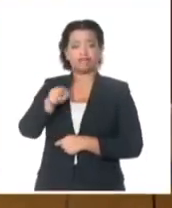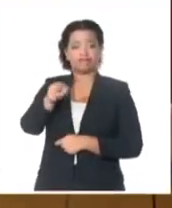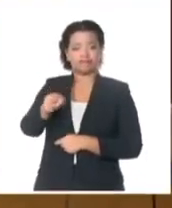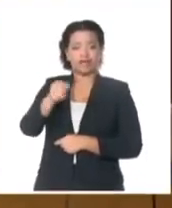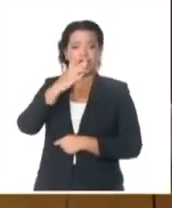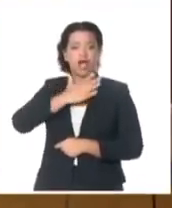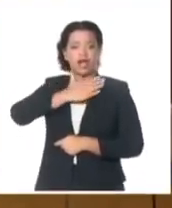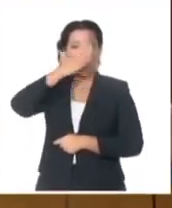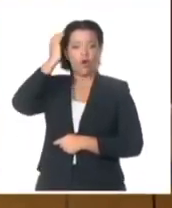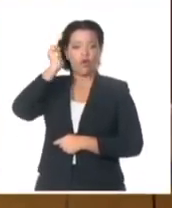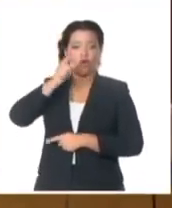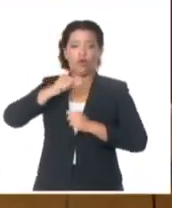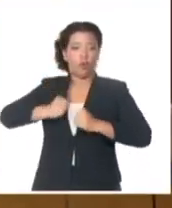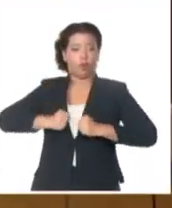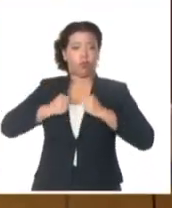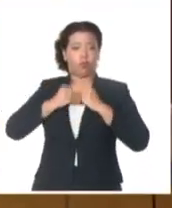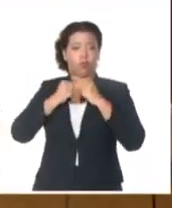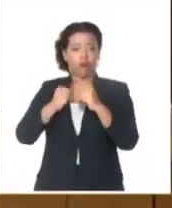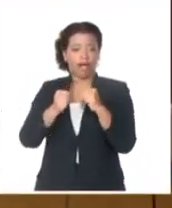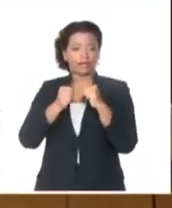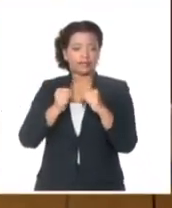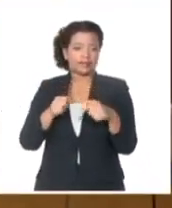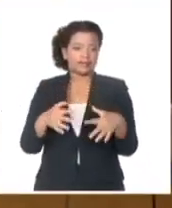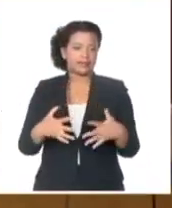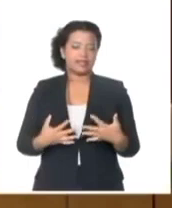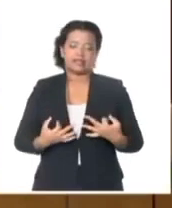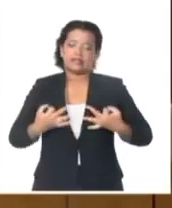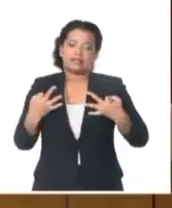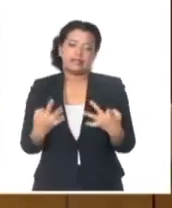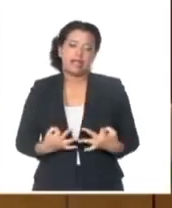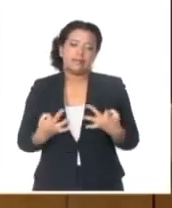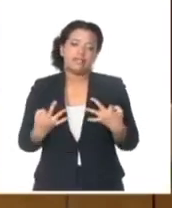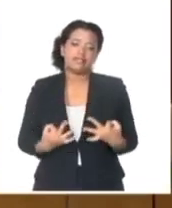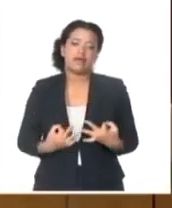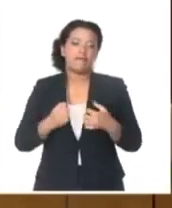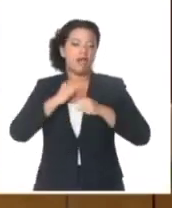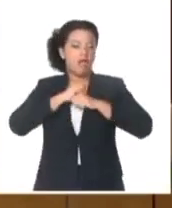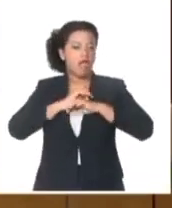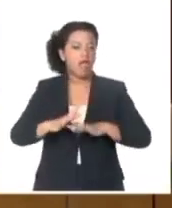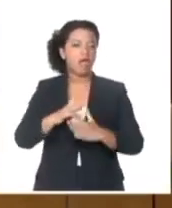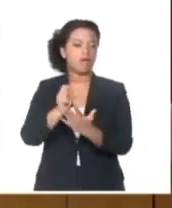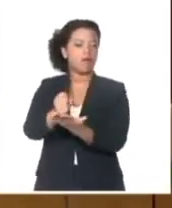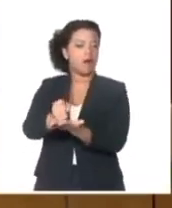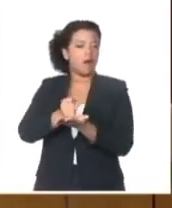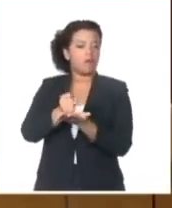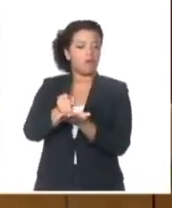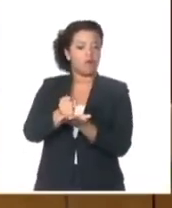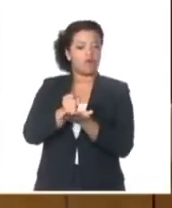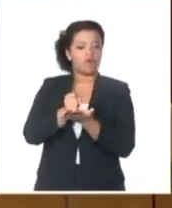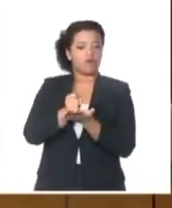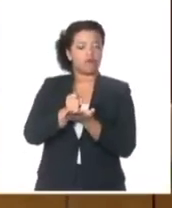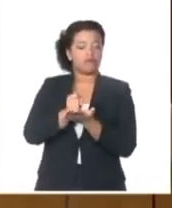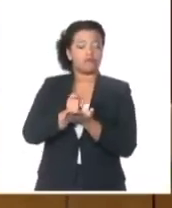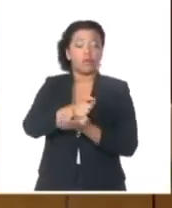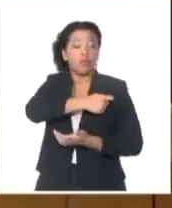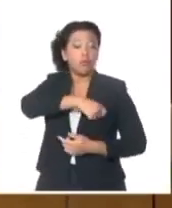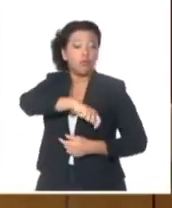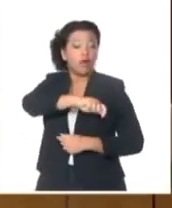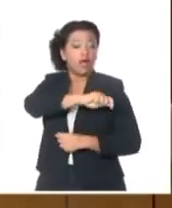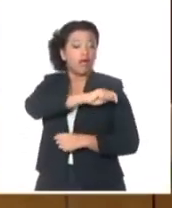el pie puesto en el estribo, dándonos siempre su ejemplo y apoyo. A nuestro pueblo,